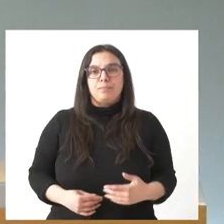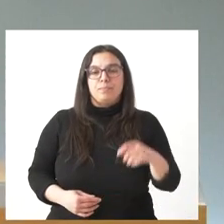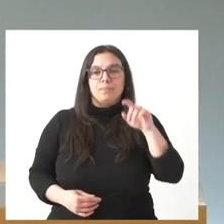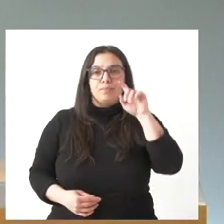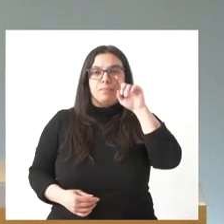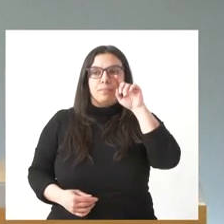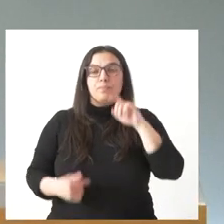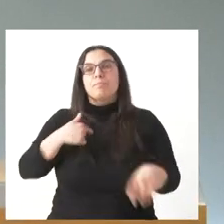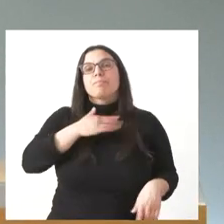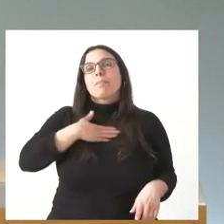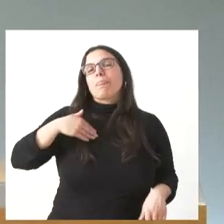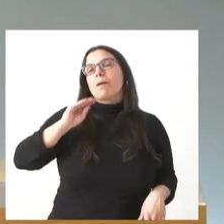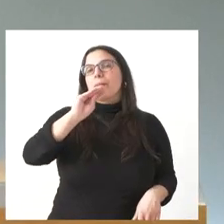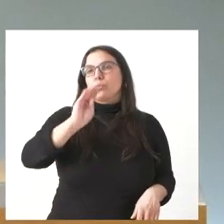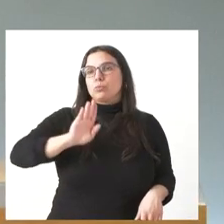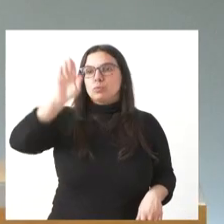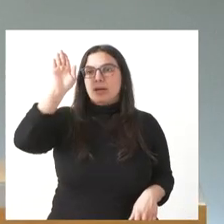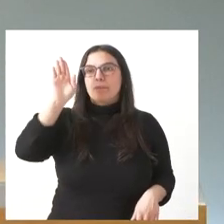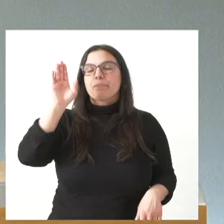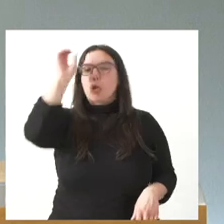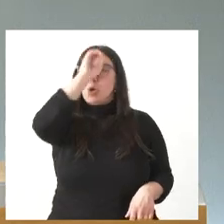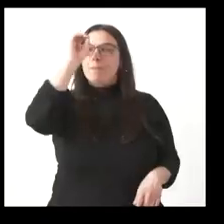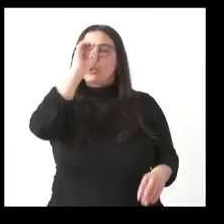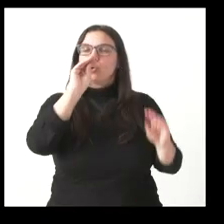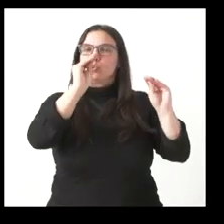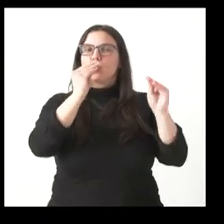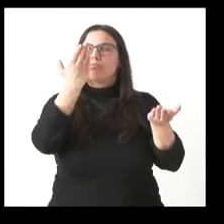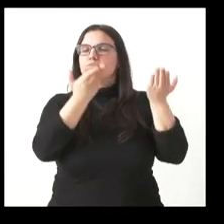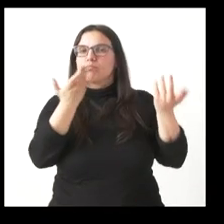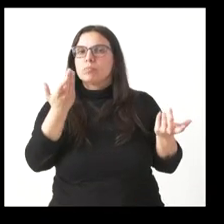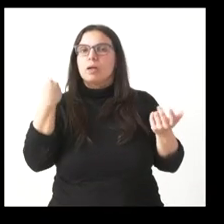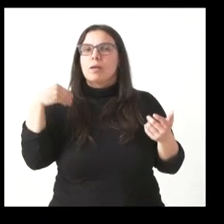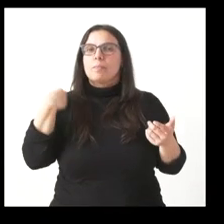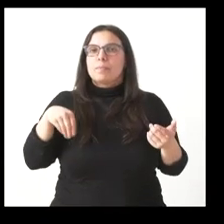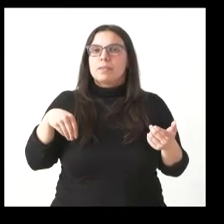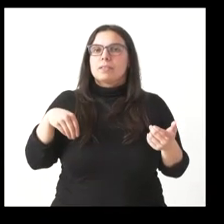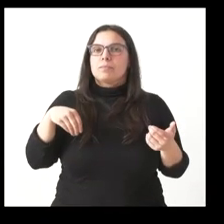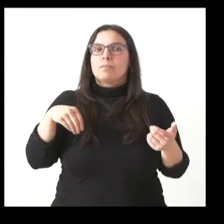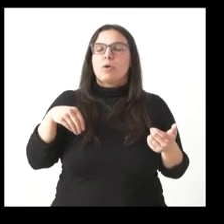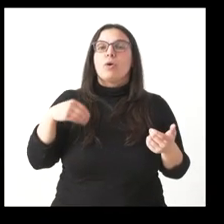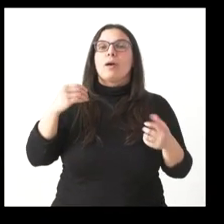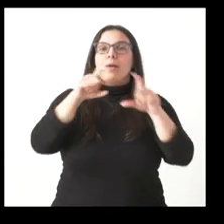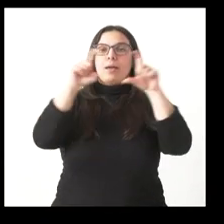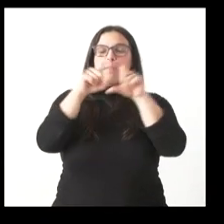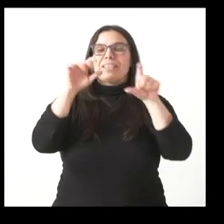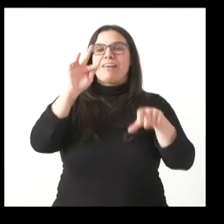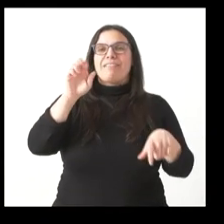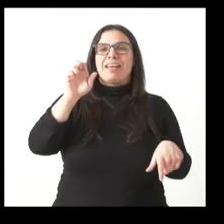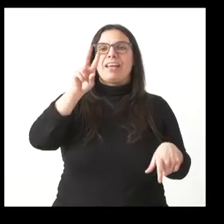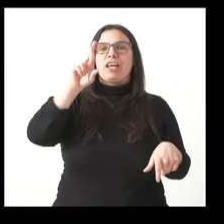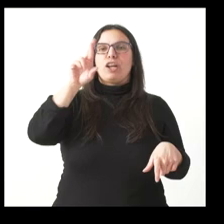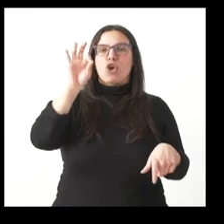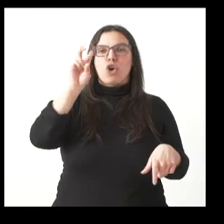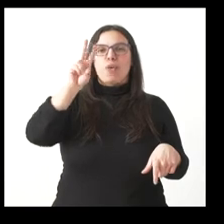Sí, yo quería preguntarle por su opinión y valoración por la marcha de Ferrovial a Países Bajos. No sé si Junta de Castilla y León se ha hablado de este